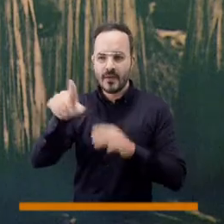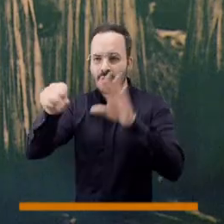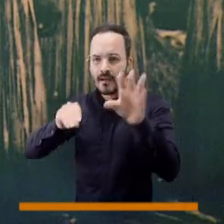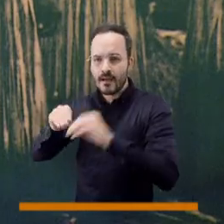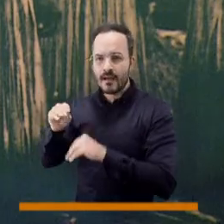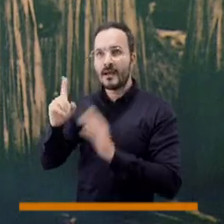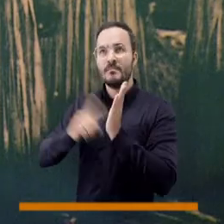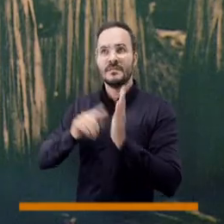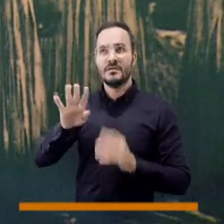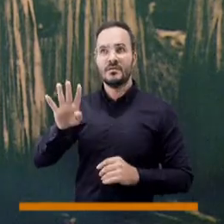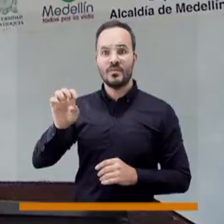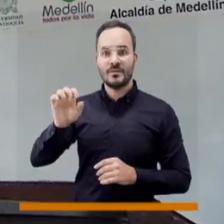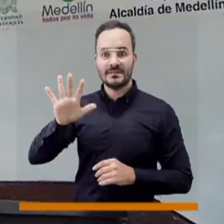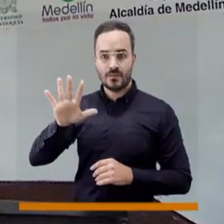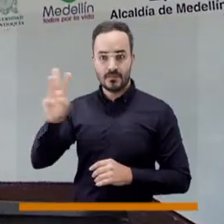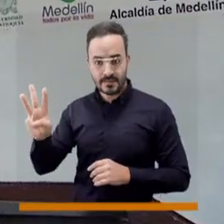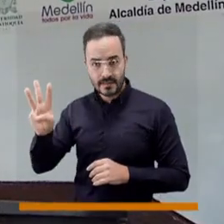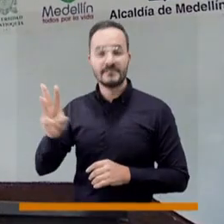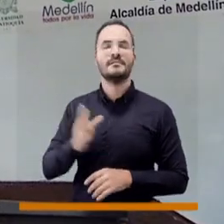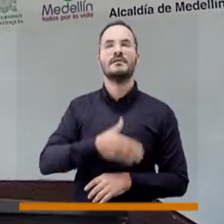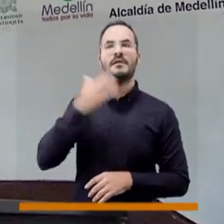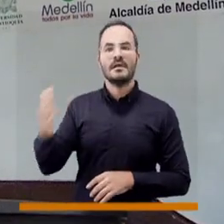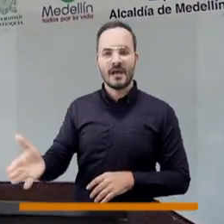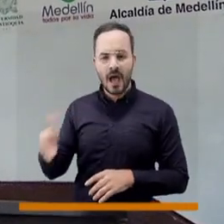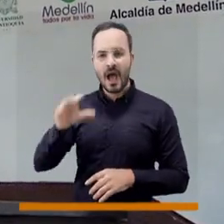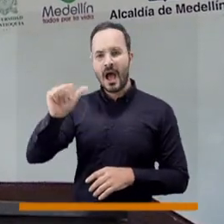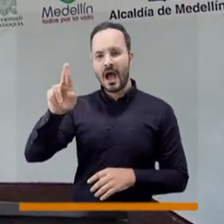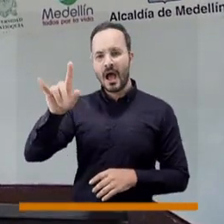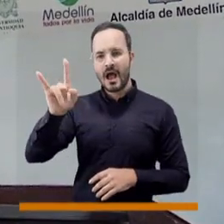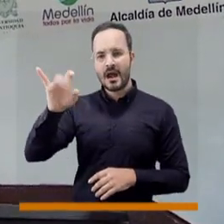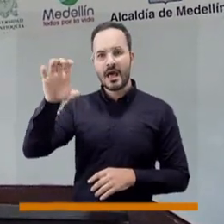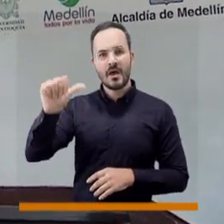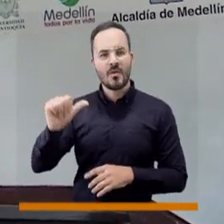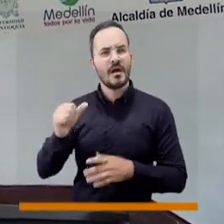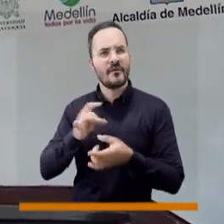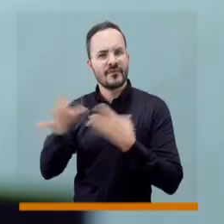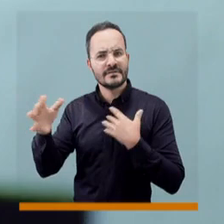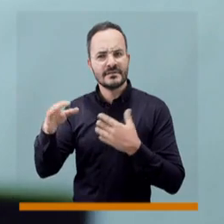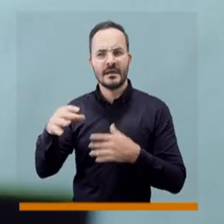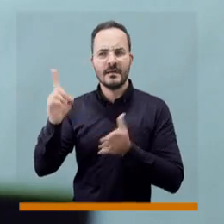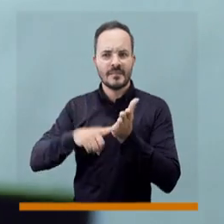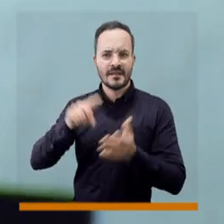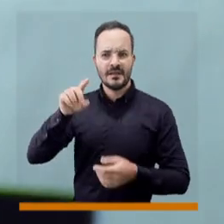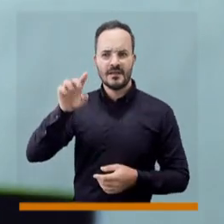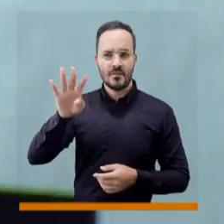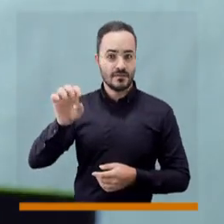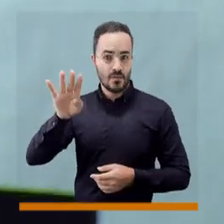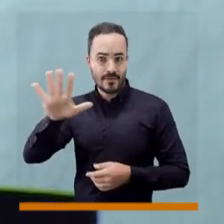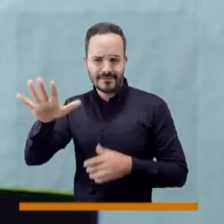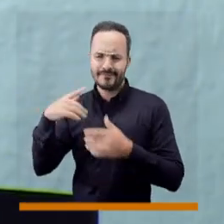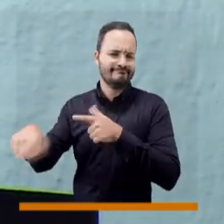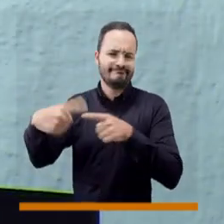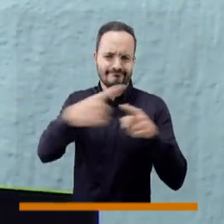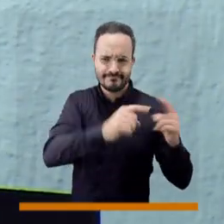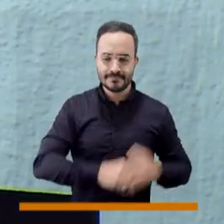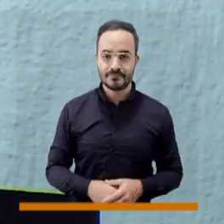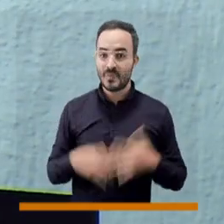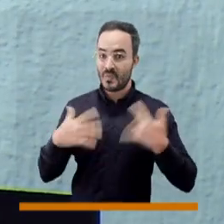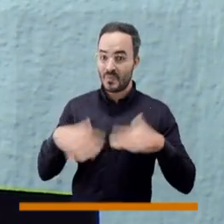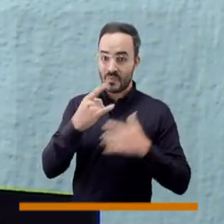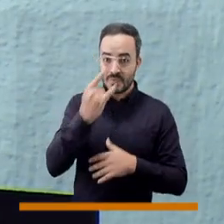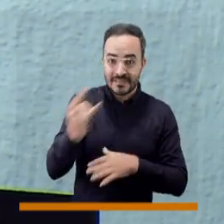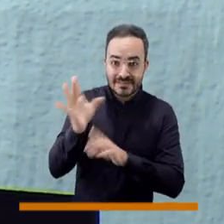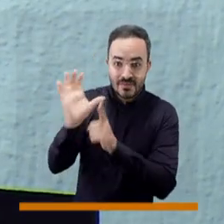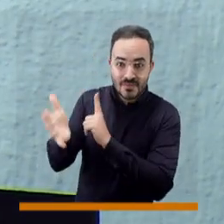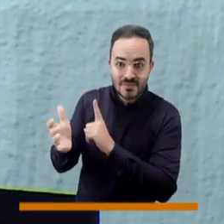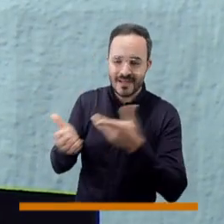trabajamos desde el año 53 en arauca se trabajó desde el año 45 si te interesa la